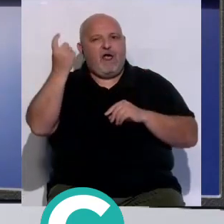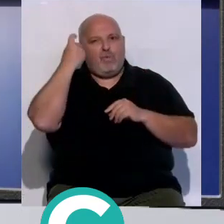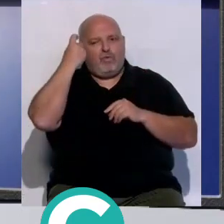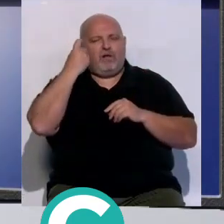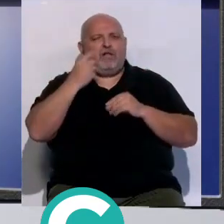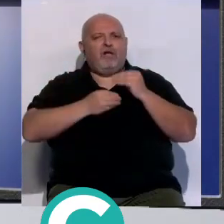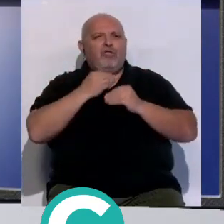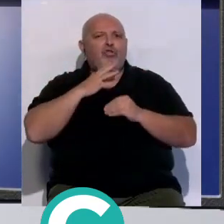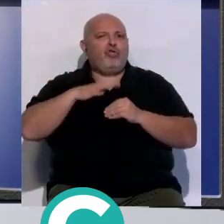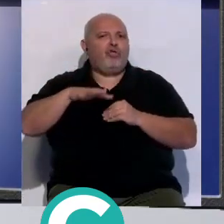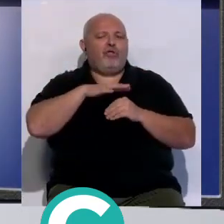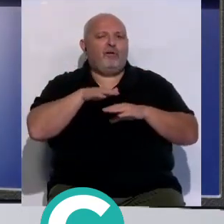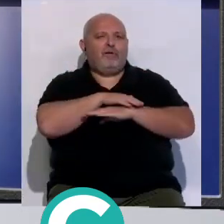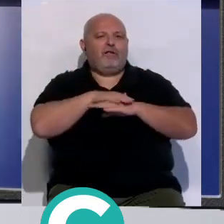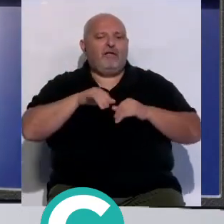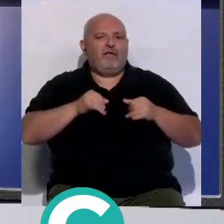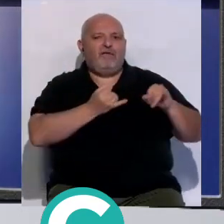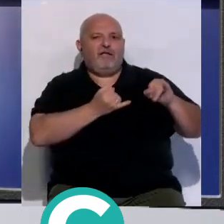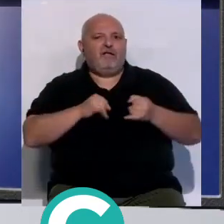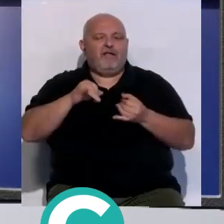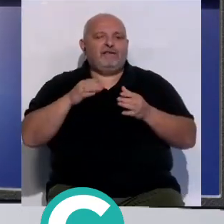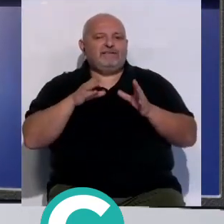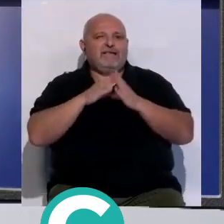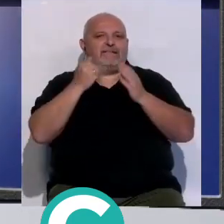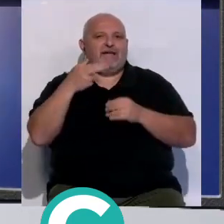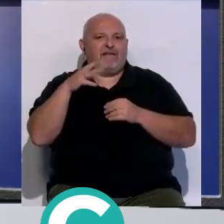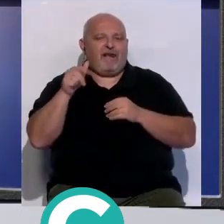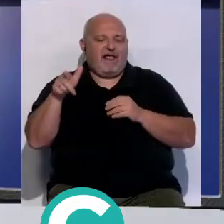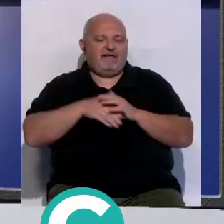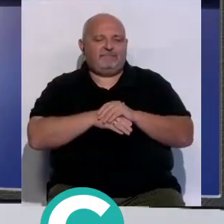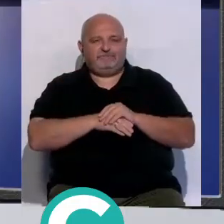se celebraba en las pistas de patinaje del paseo de Santa Bárbara